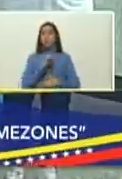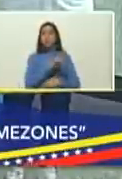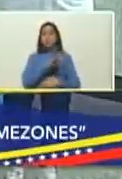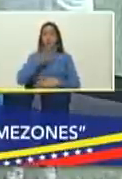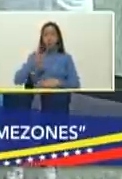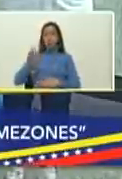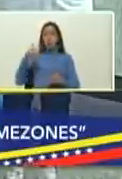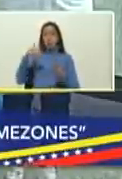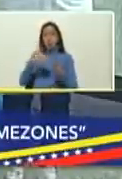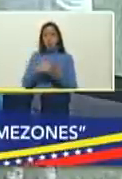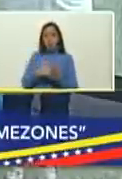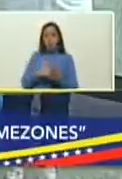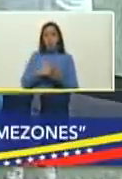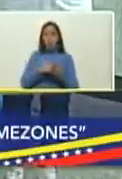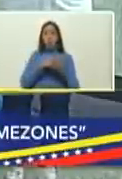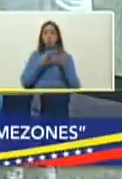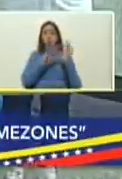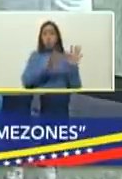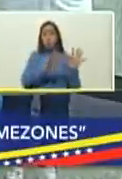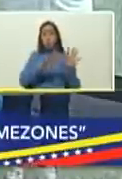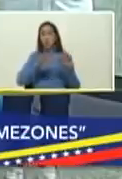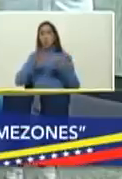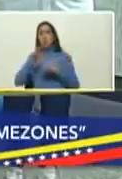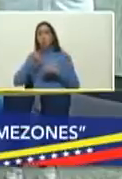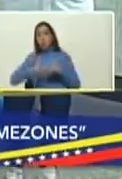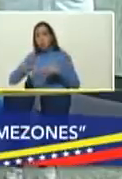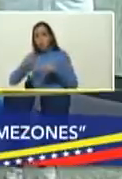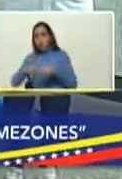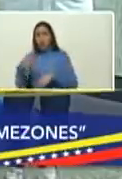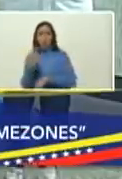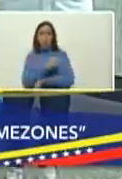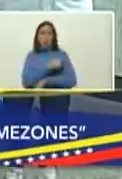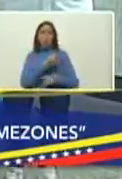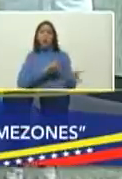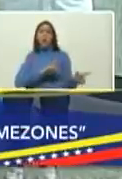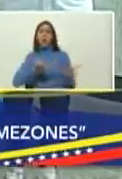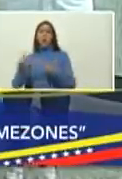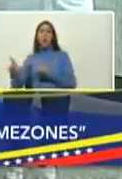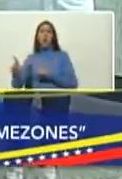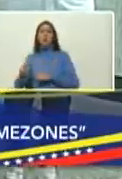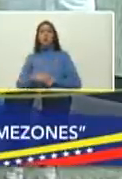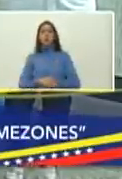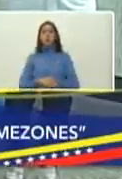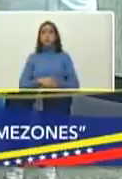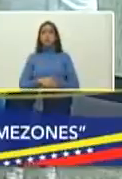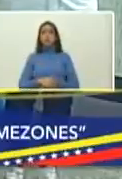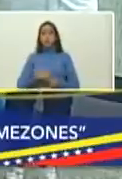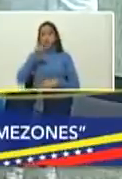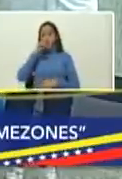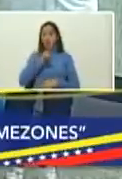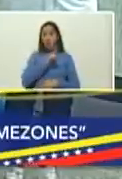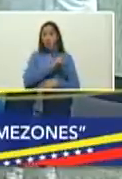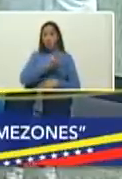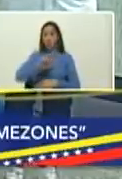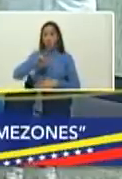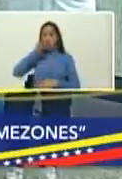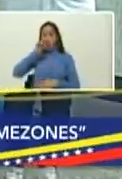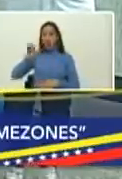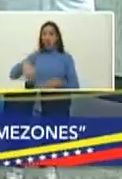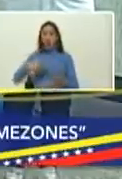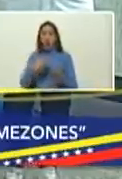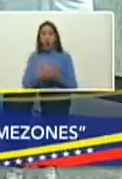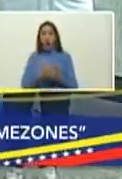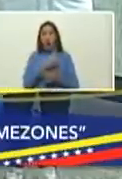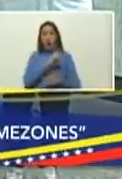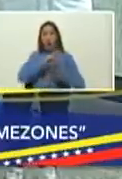.900 niños vacunados ya desde la edad comprendida entre 12 años y